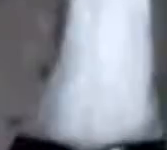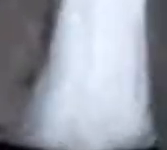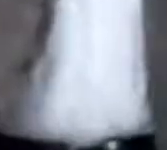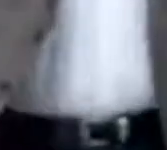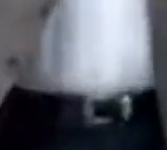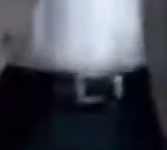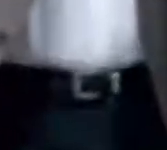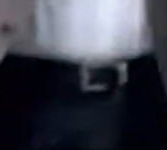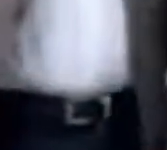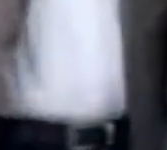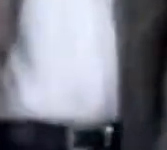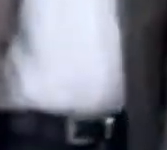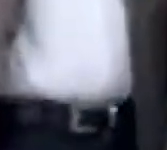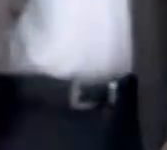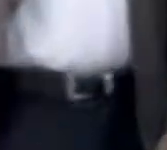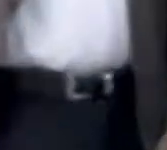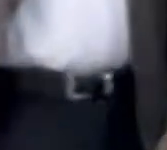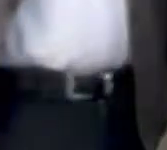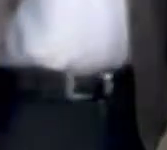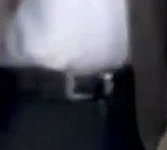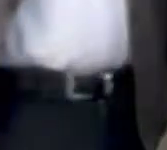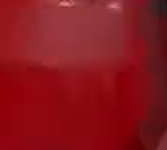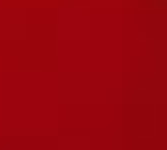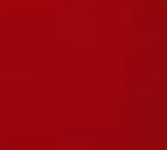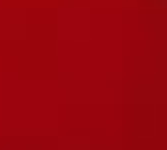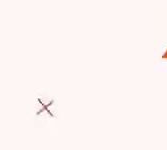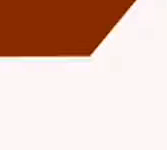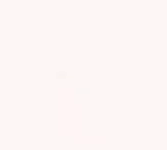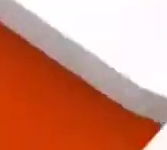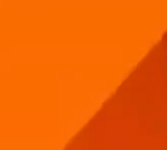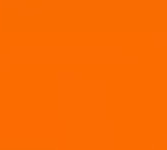Cada vez somos más los que pensamos en México.